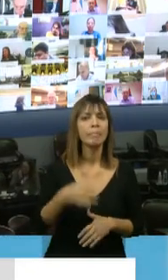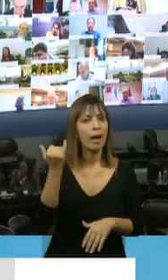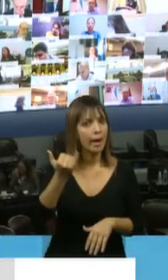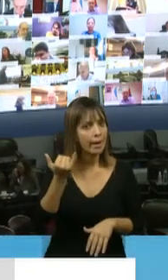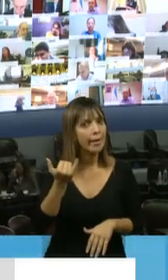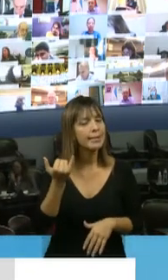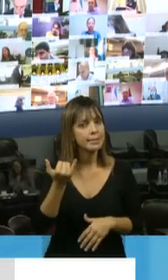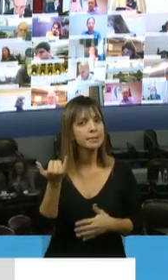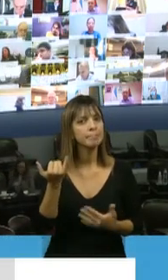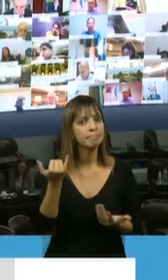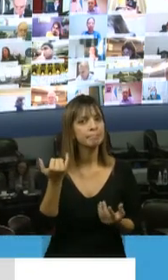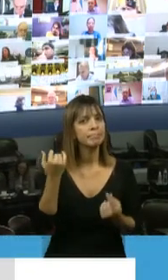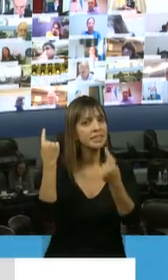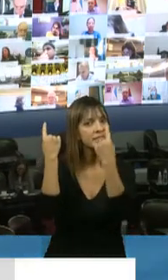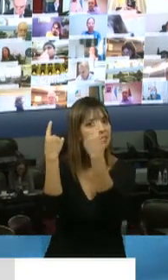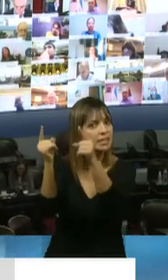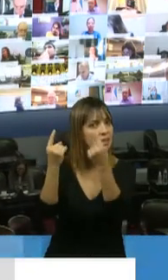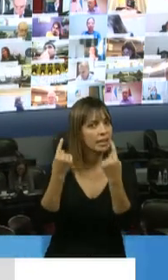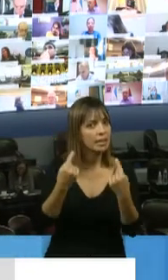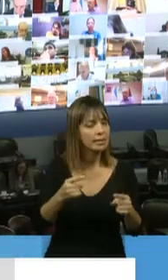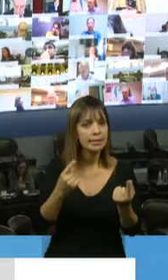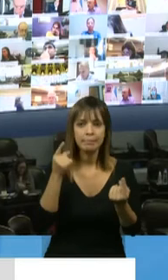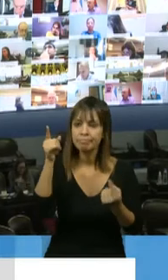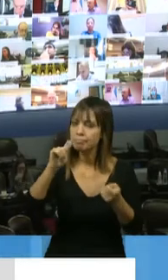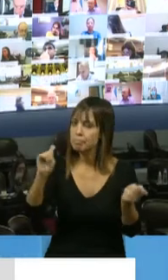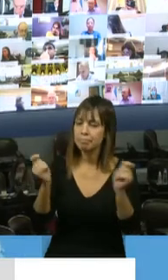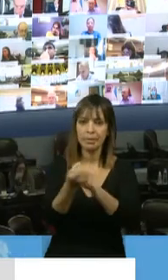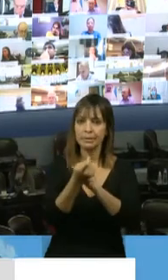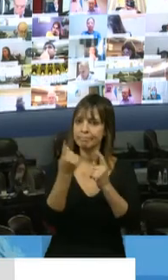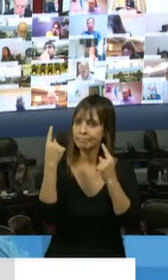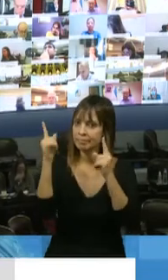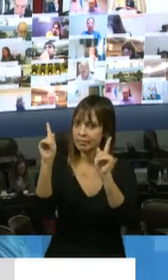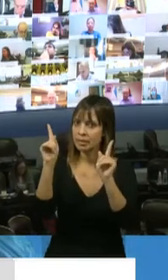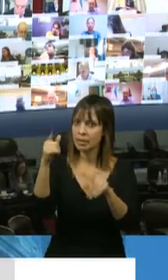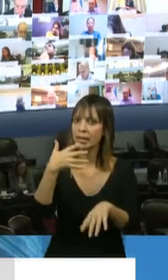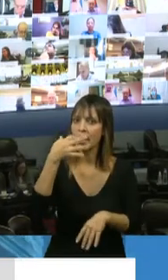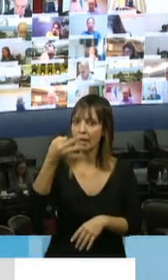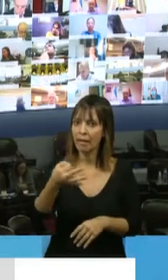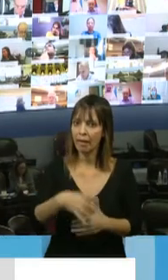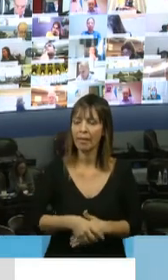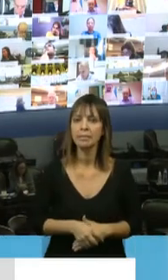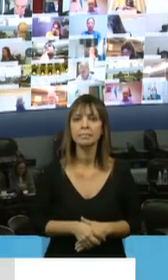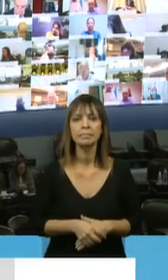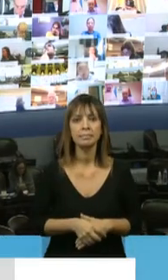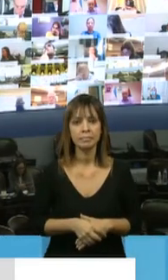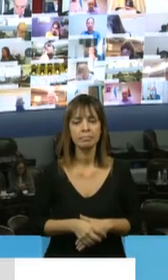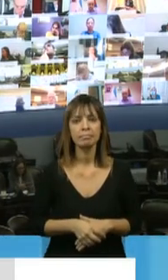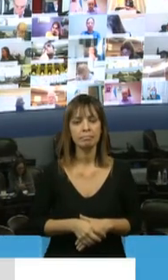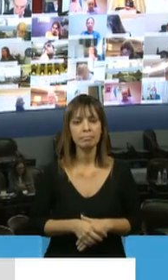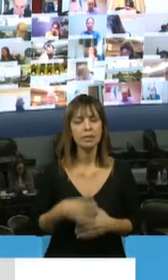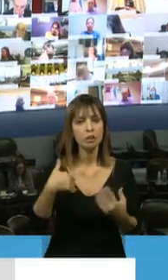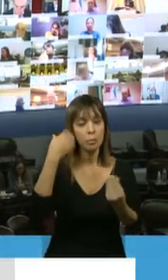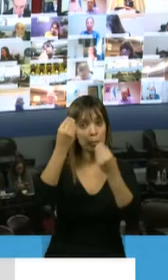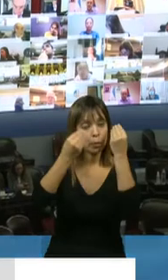otro modo de vivir esta realidad del COVID-19. nos preocupa mucho la